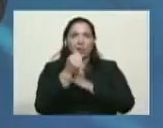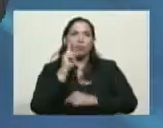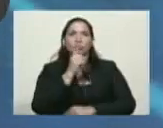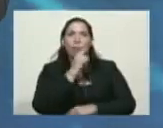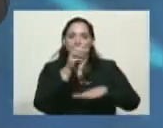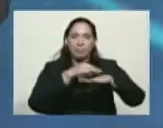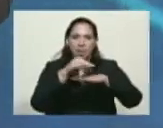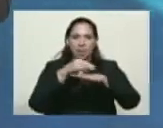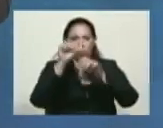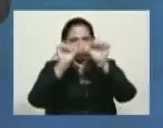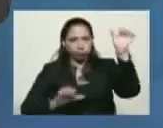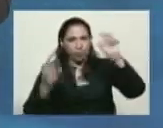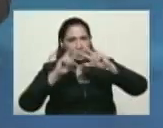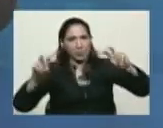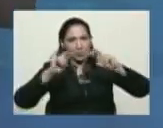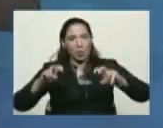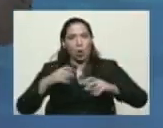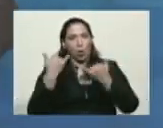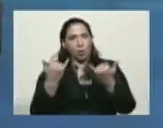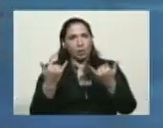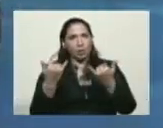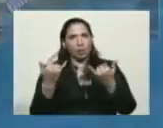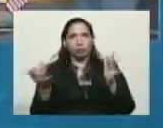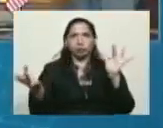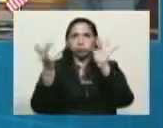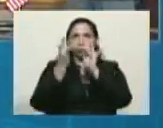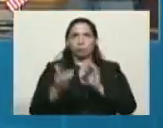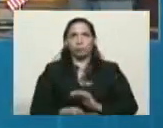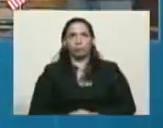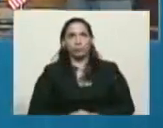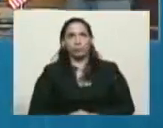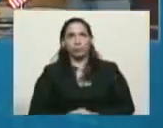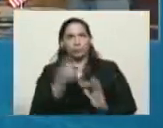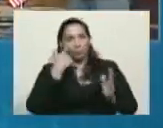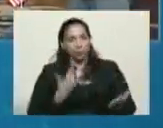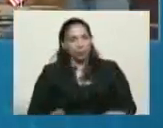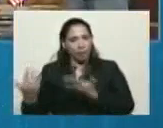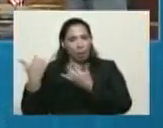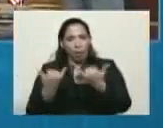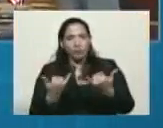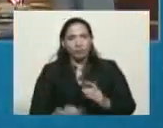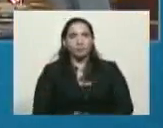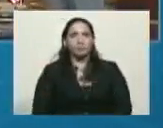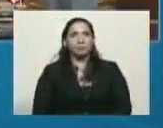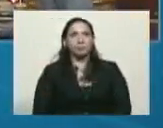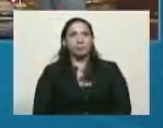Eso lo vamos a revisar más adelante, por lo pronto nos vamos de inmediato con nuestra compañera Eniang, en información de último minuto.